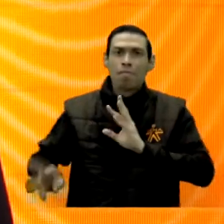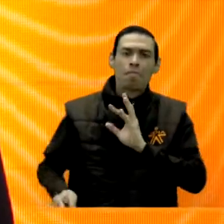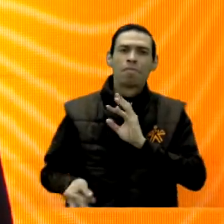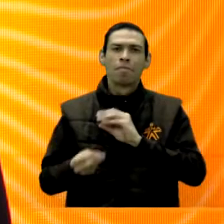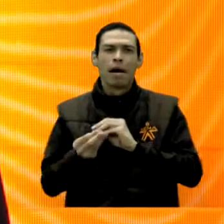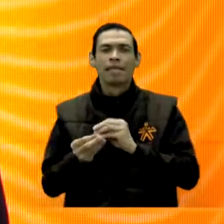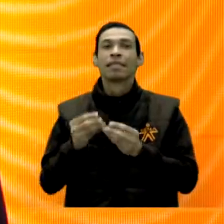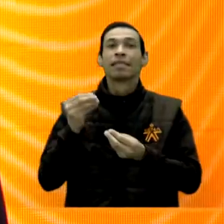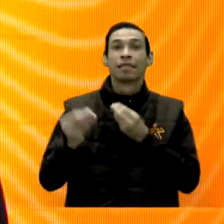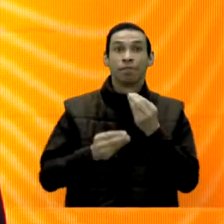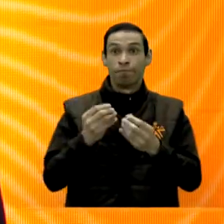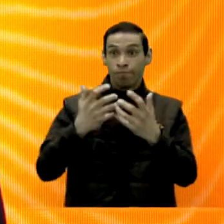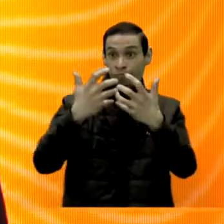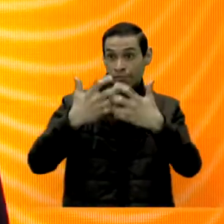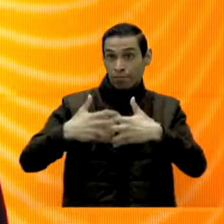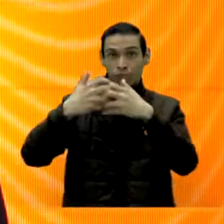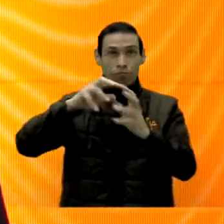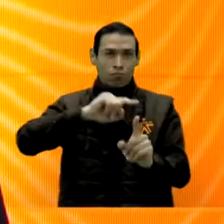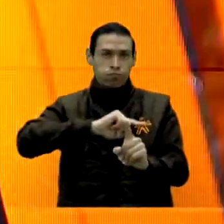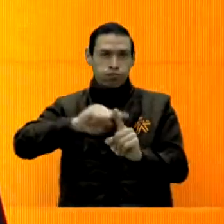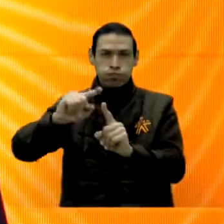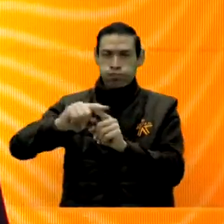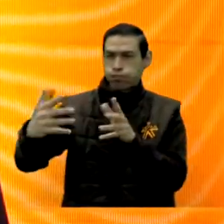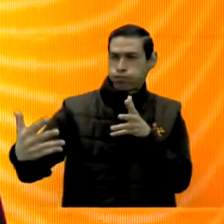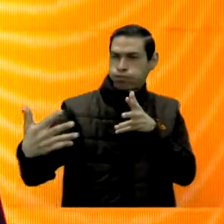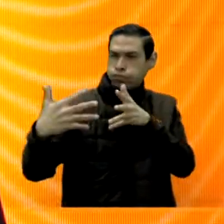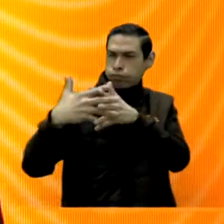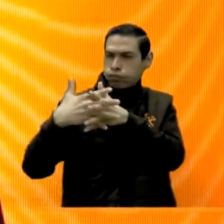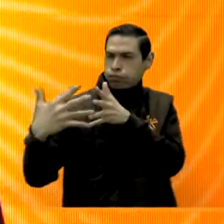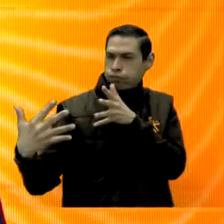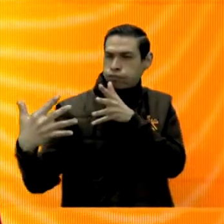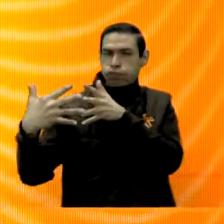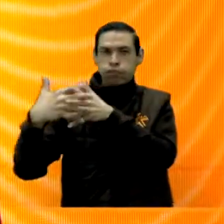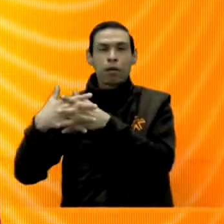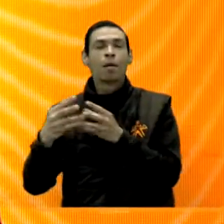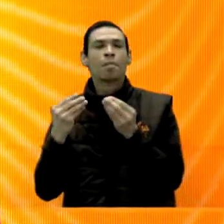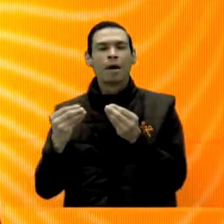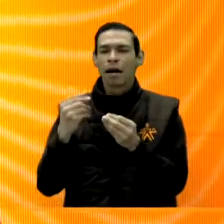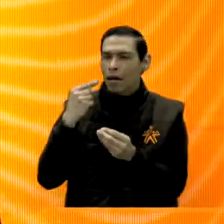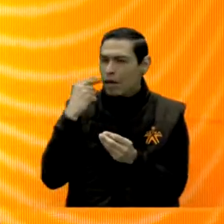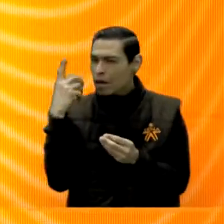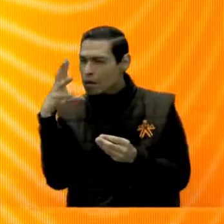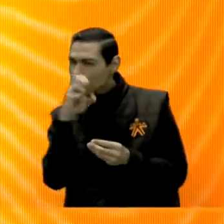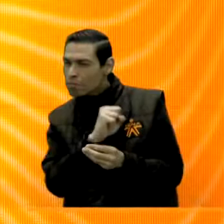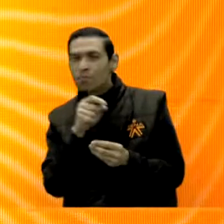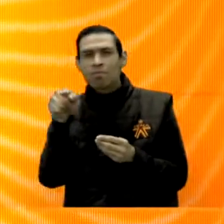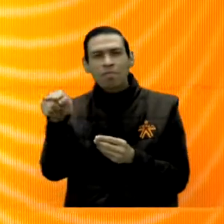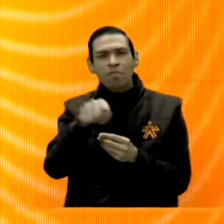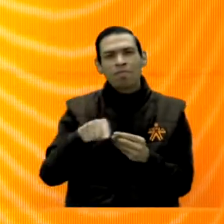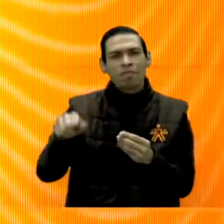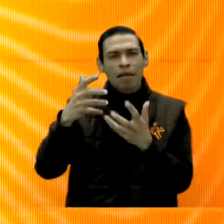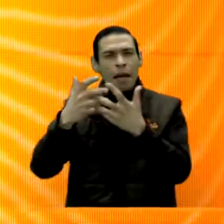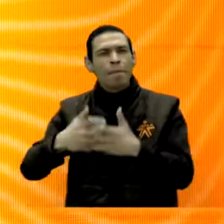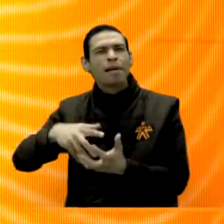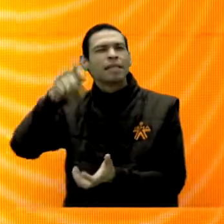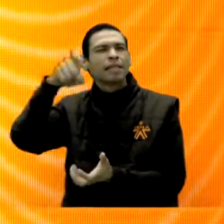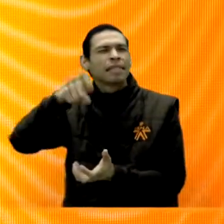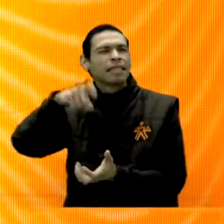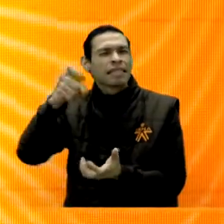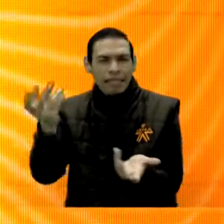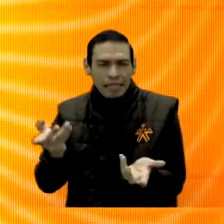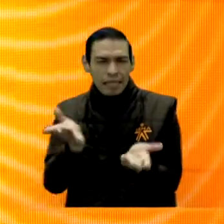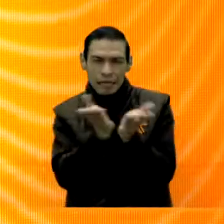y articularnos con las grandes empresas del país para entender qué tipo de formación están buscando, cuáles son las